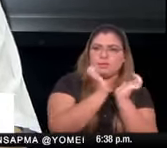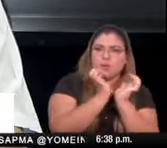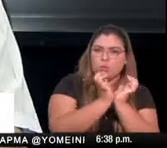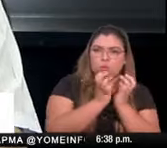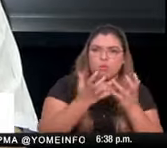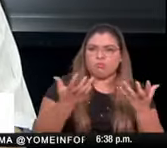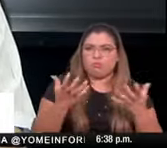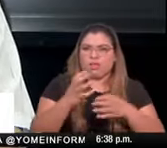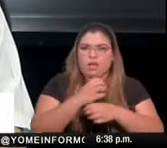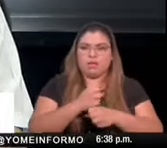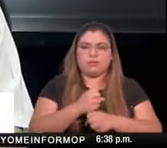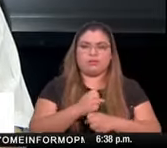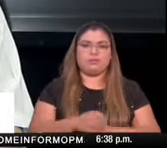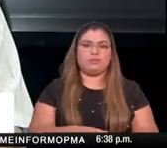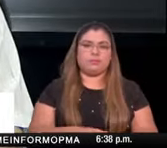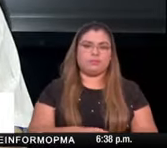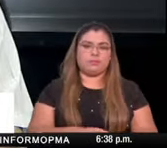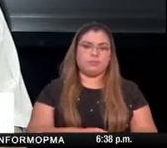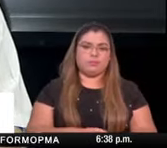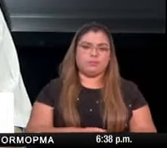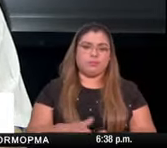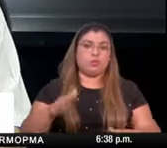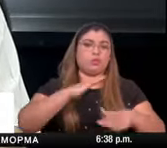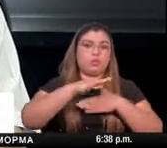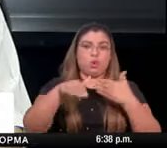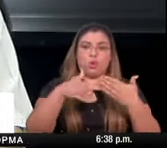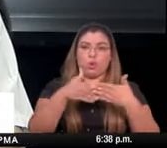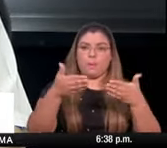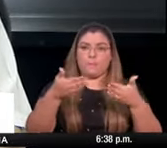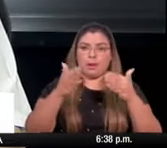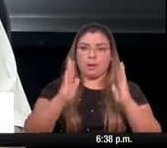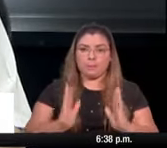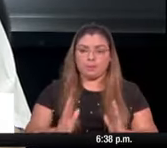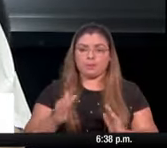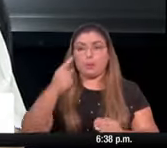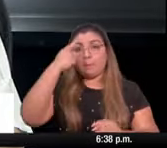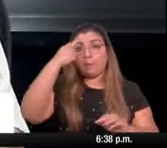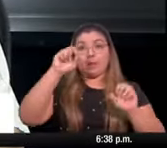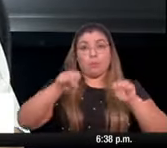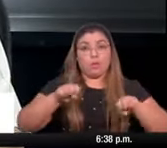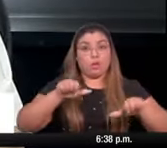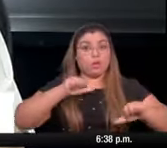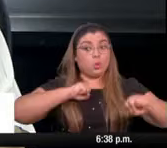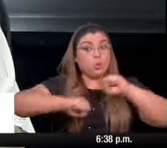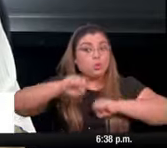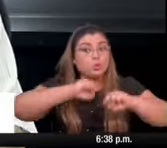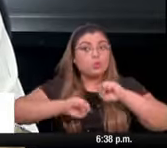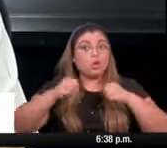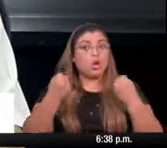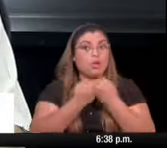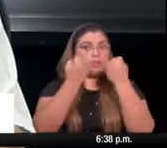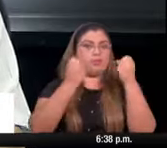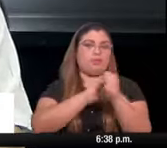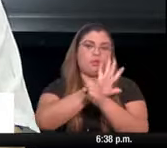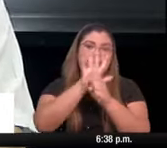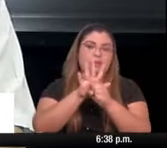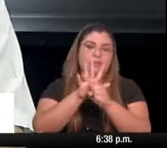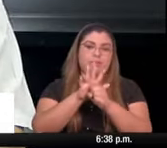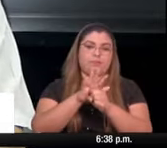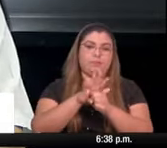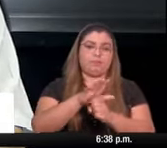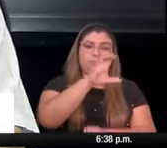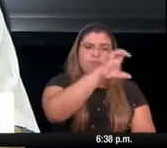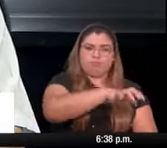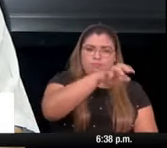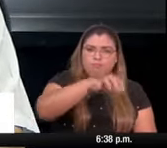contribución a este esfuerzo nacional de todos los panameños para hacerle frente a la situación nosotros tenemos en 15